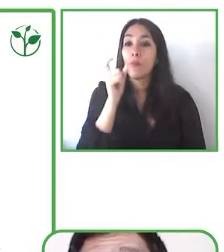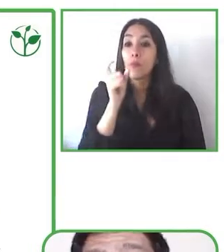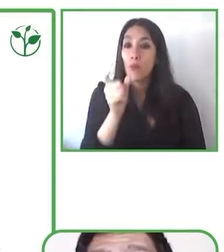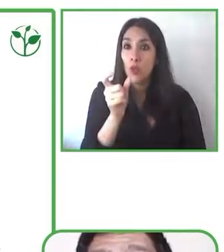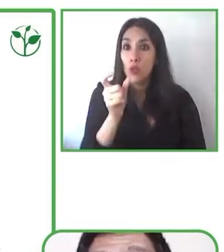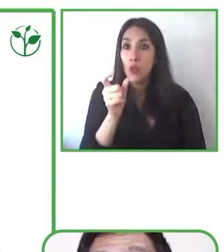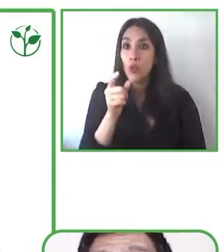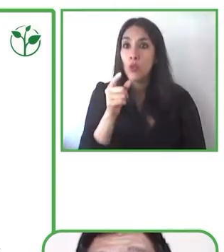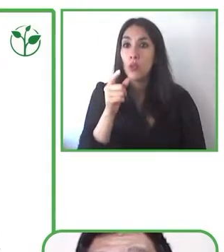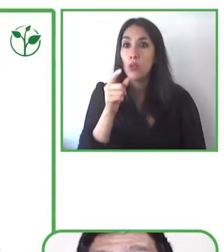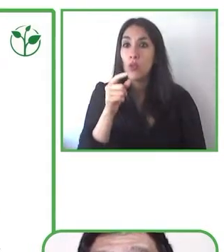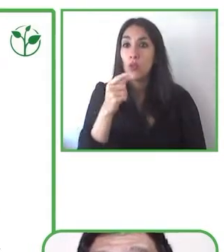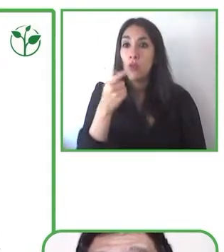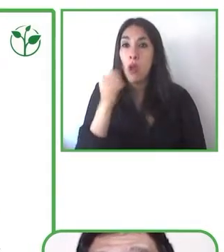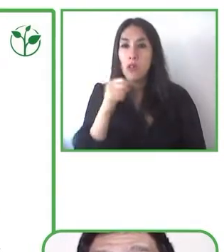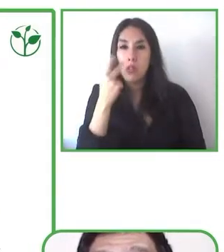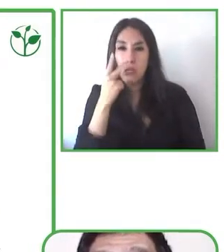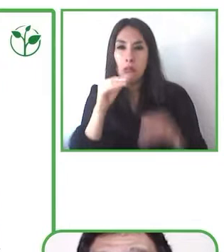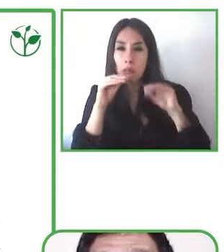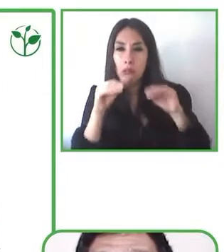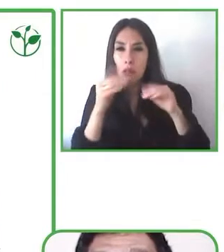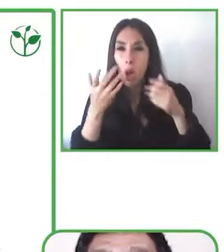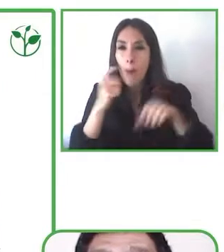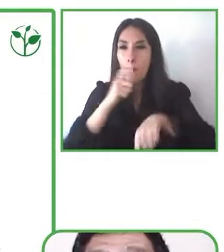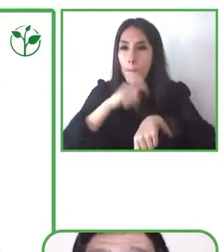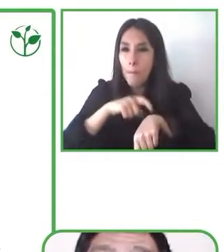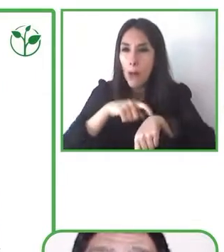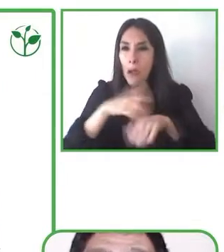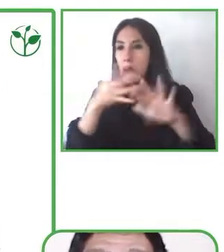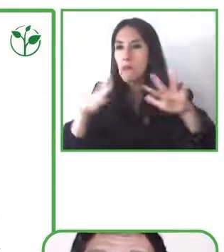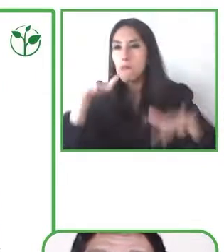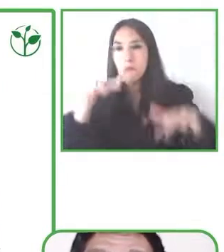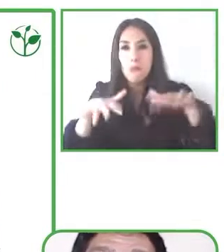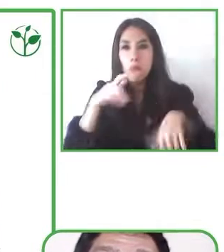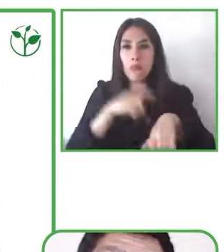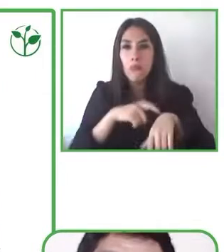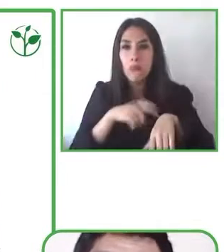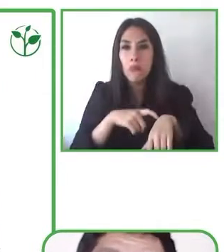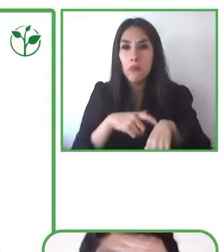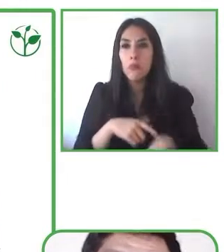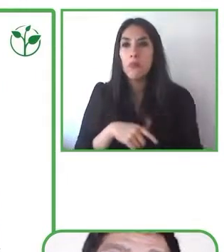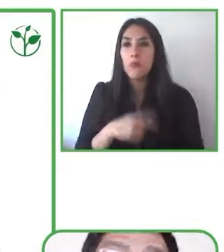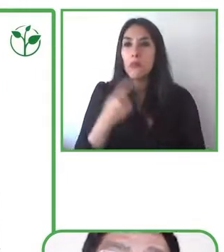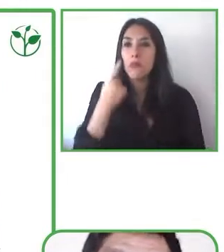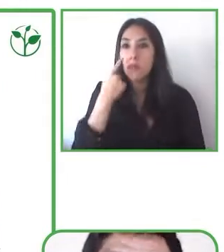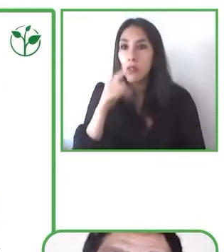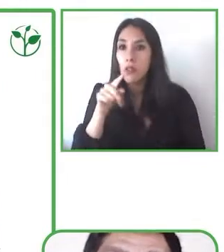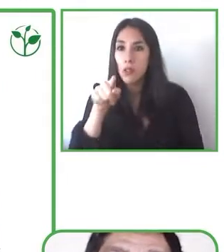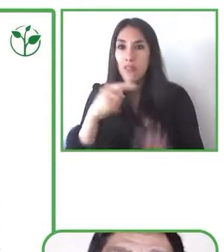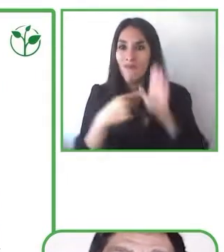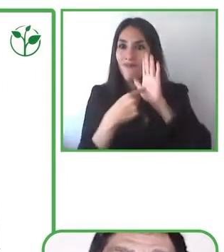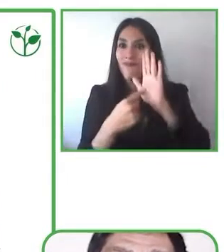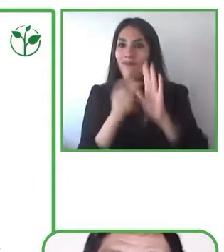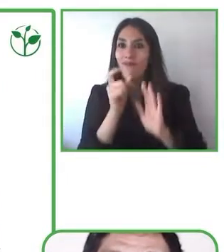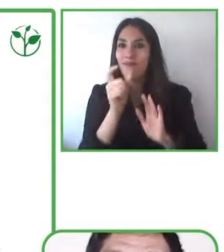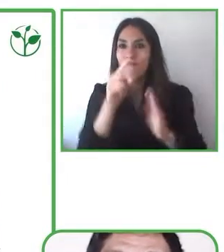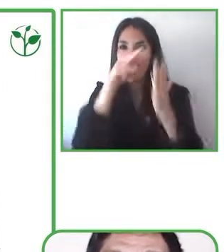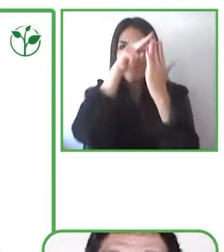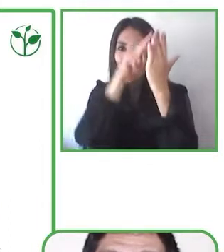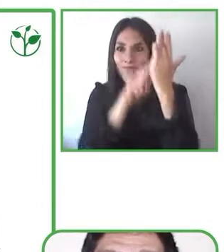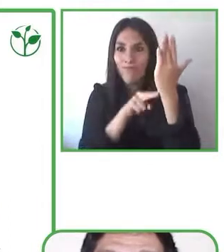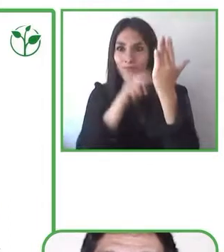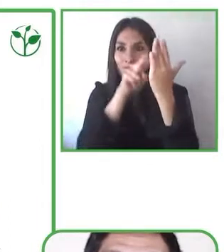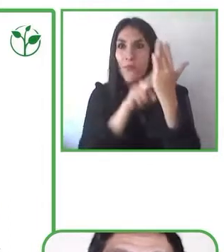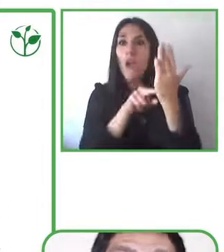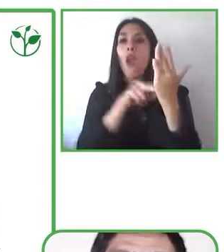puede estar presente, por ejemplo, un estímulo en una pantalla, y la forma o los gestos a través de los cuales también se puede entonces navegar en